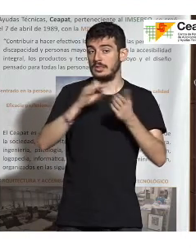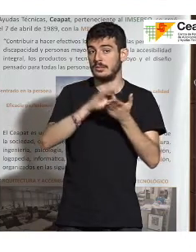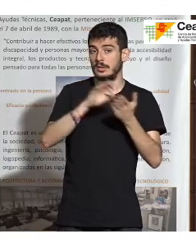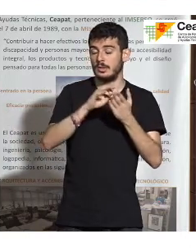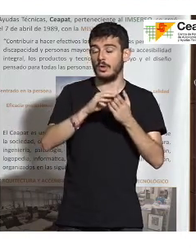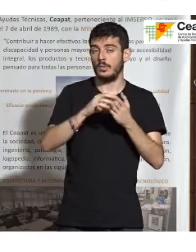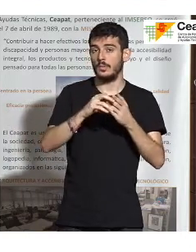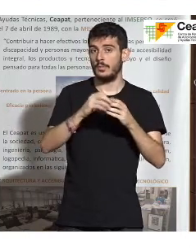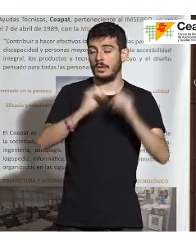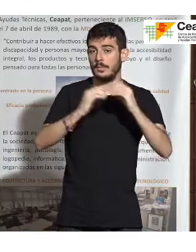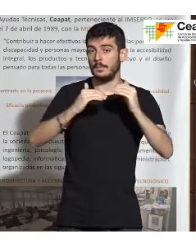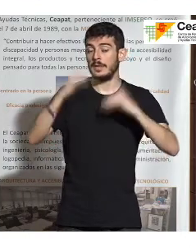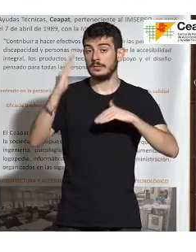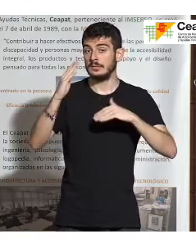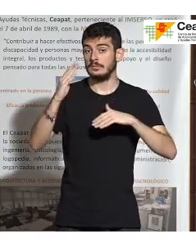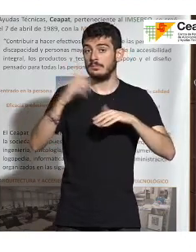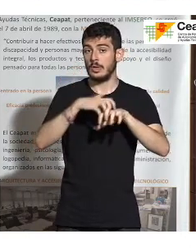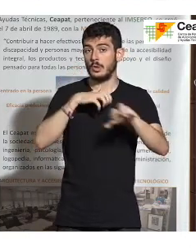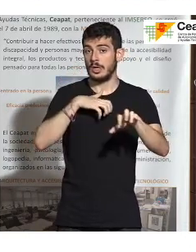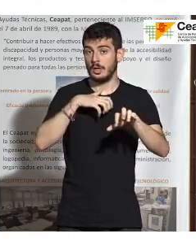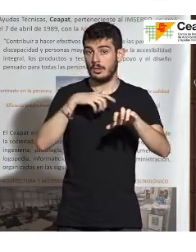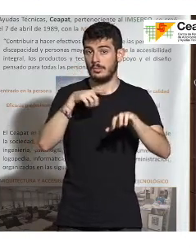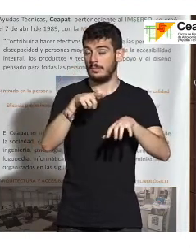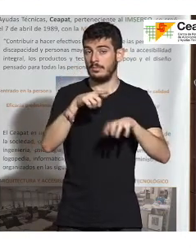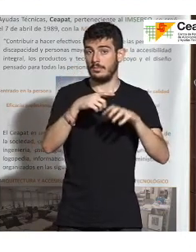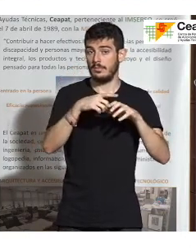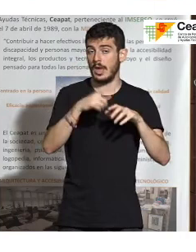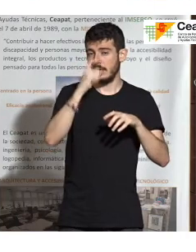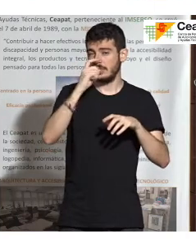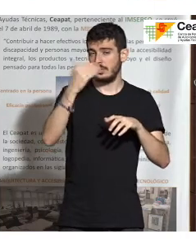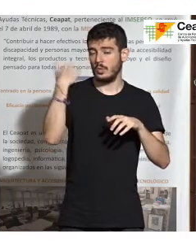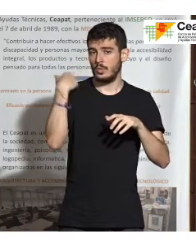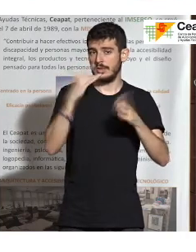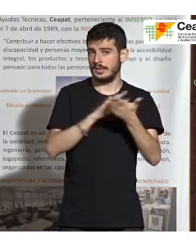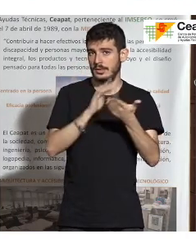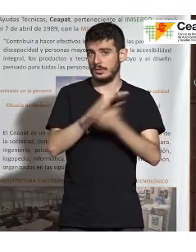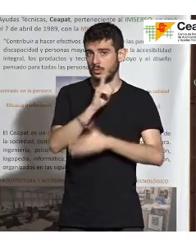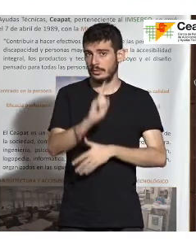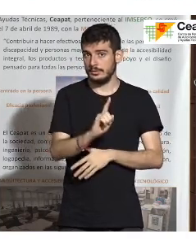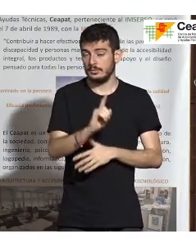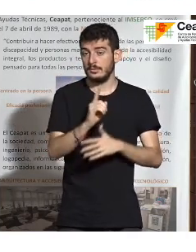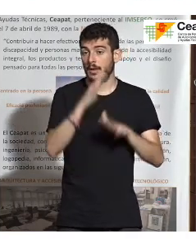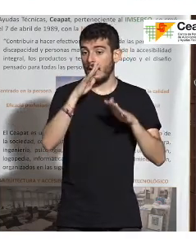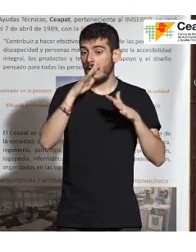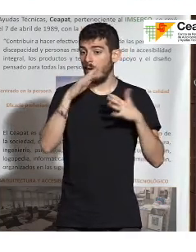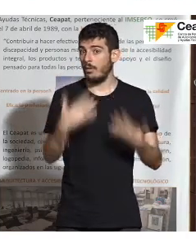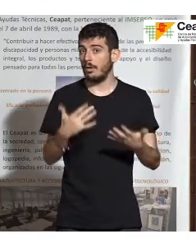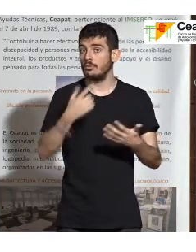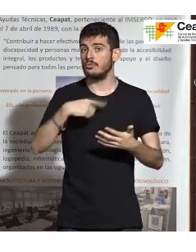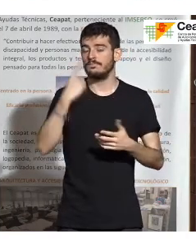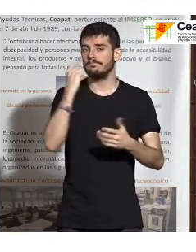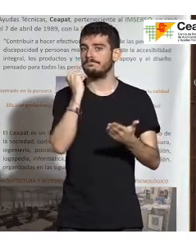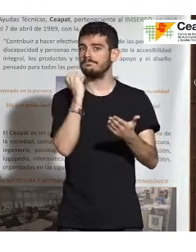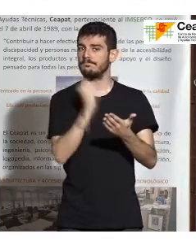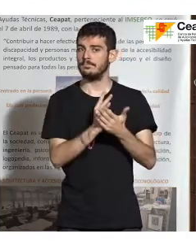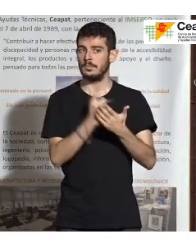teniendo unas infraestructuras que son antiguas y son analógicas. Por eso hay que ir y nos encontramos actualmente en el reto de ir implantando